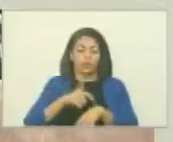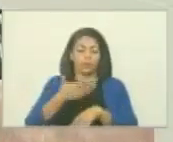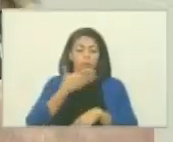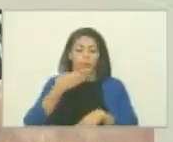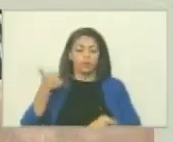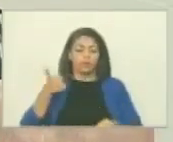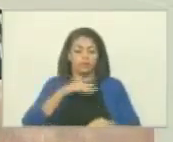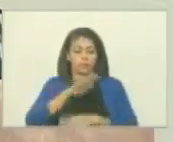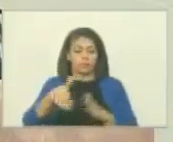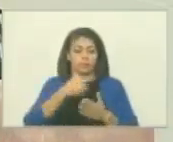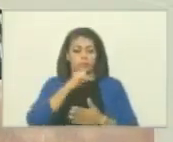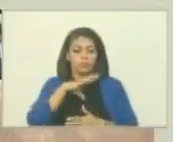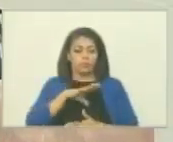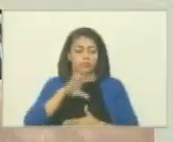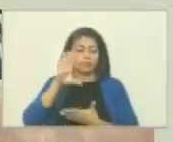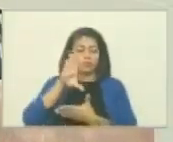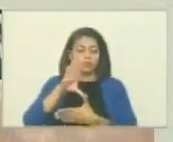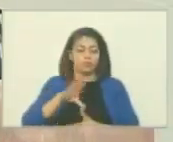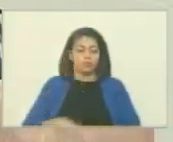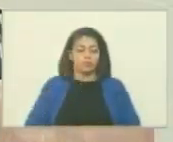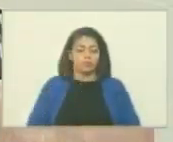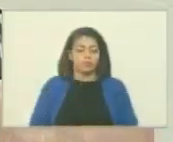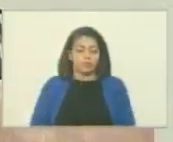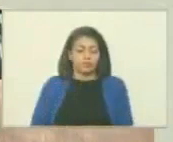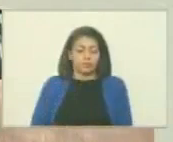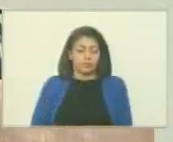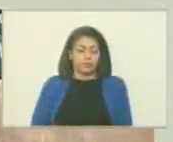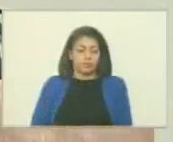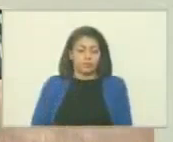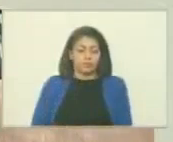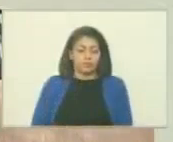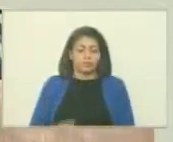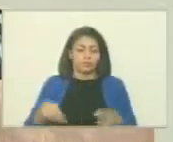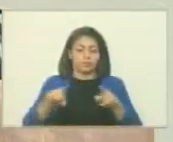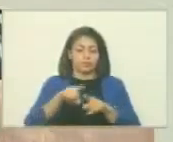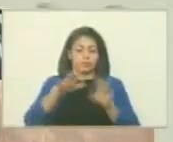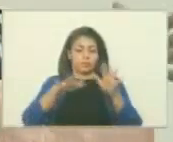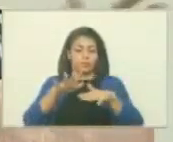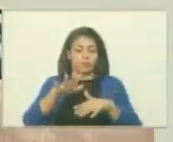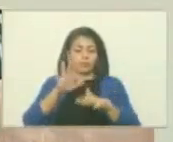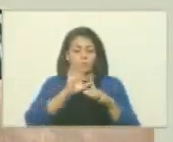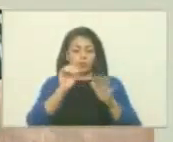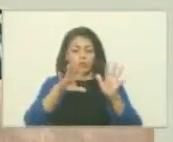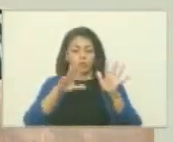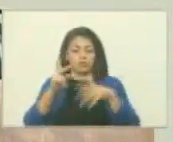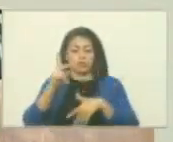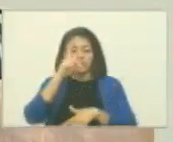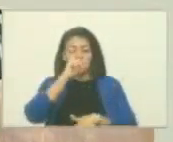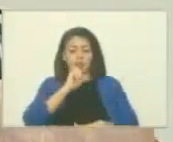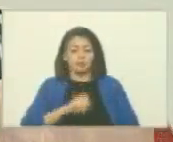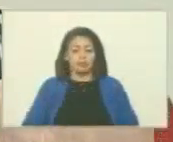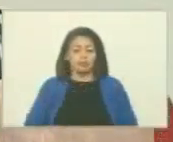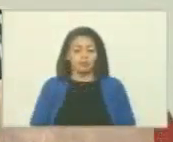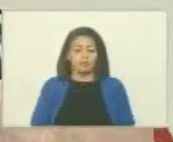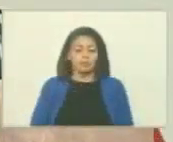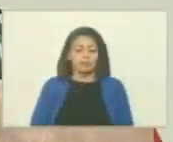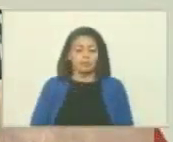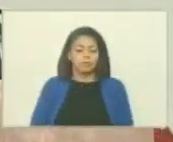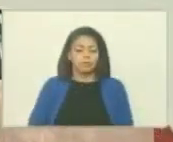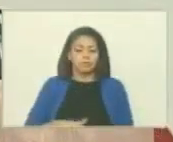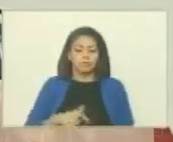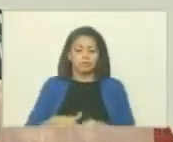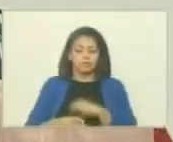en toda la historia de América en lo que transcurrió en esos 15 hace 17 años el momento